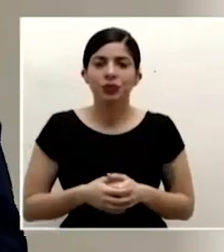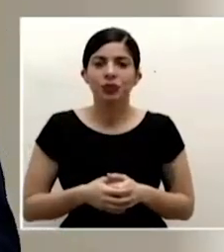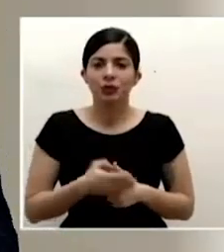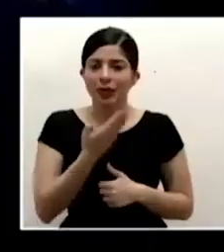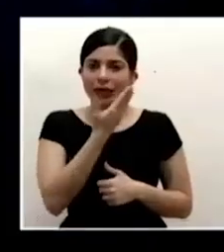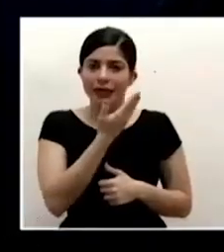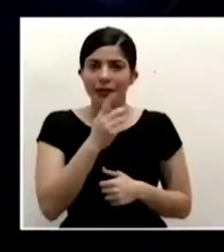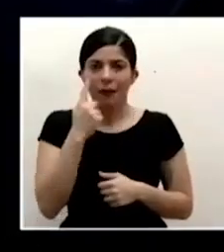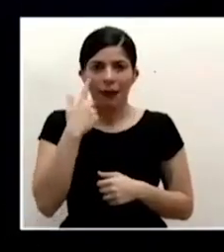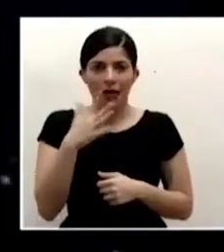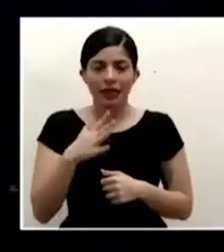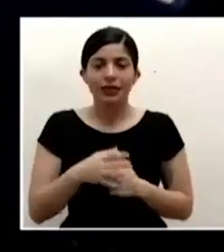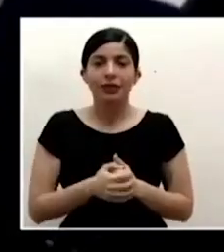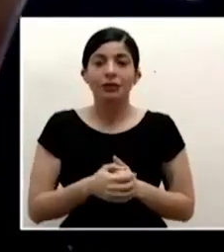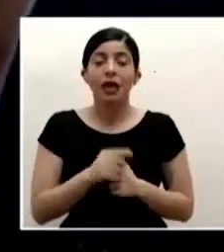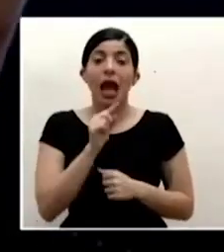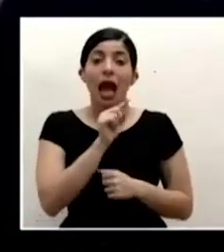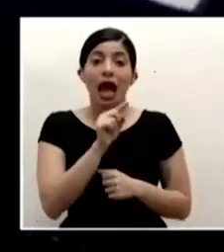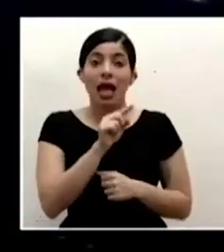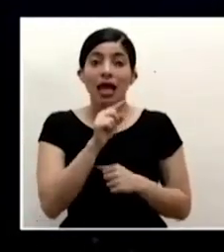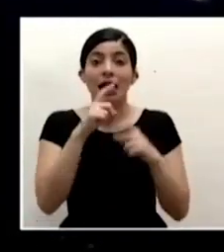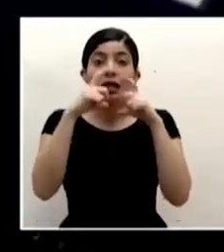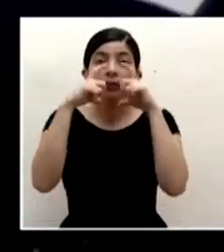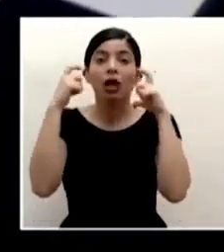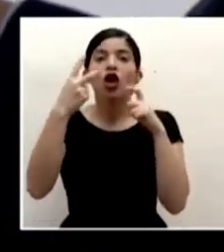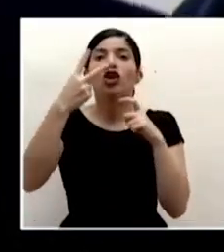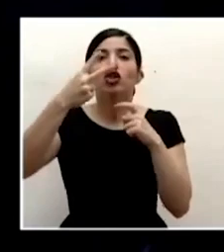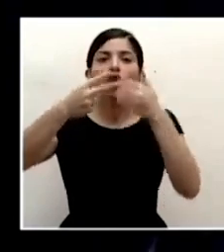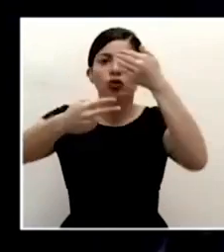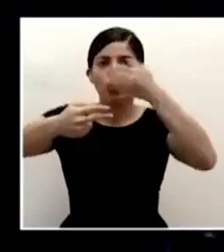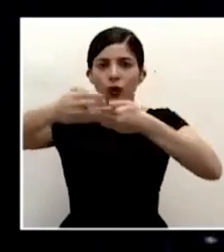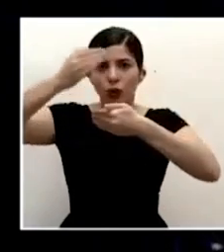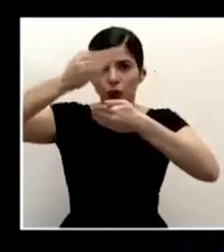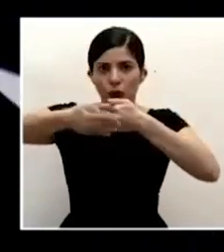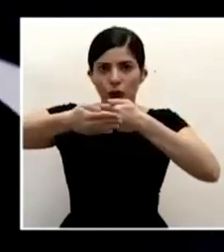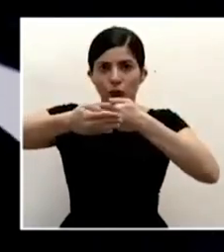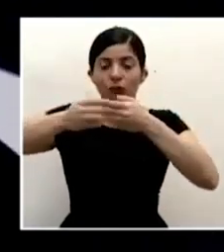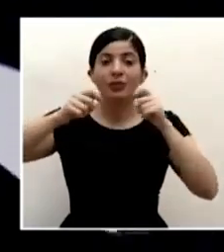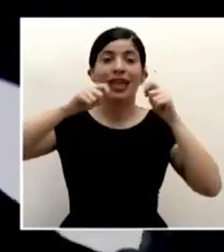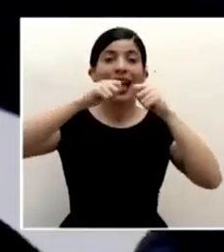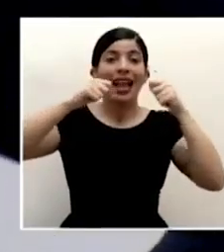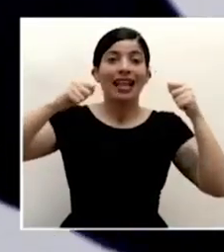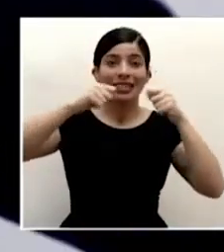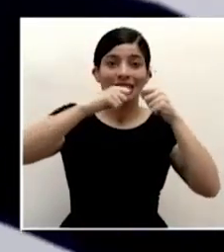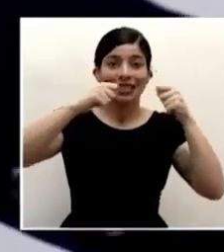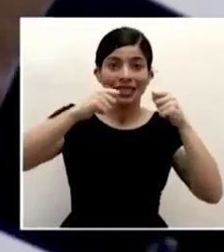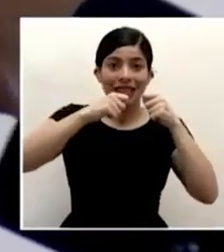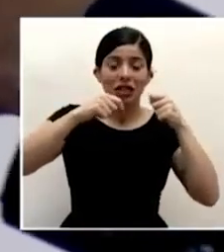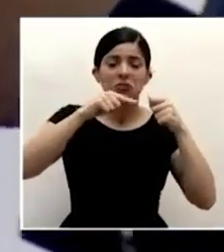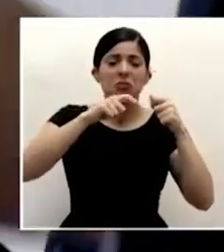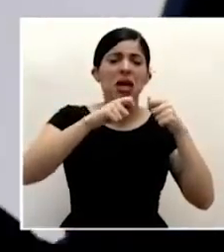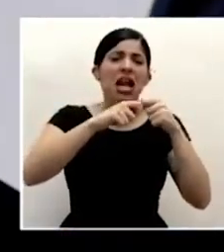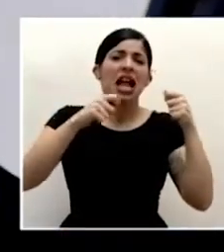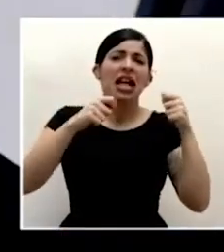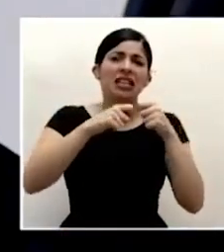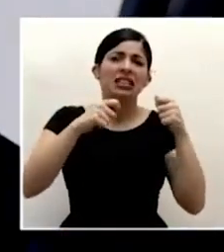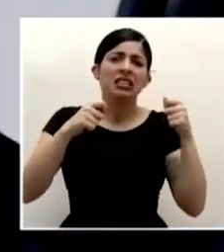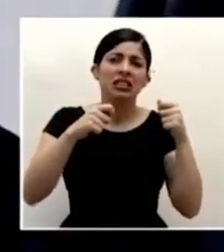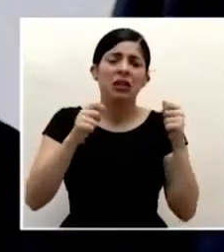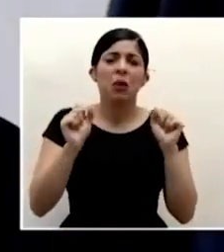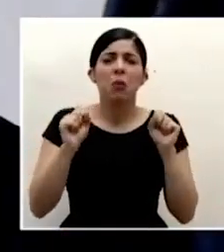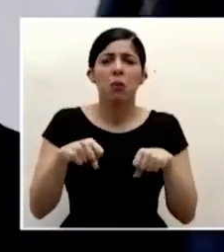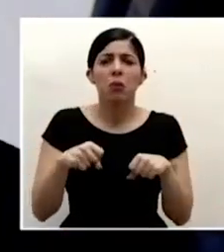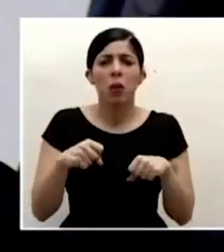en donde aquí esta mascarilla tiene dos capas tiene lo que es el elástico que puede ser un elástico parecido